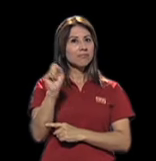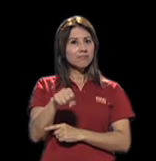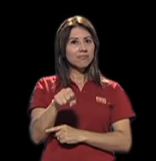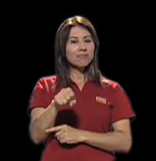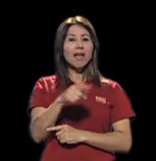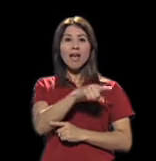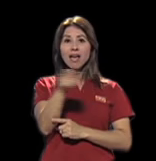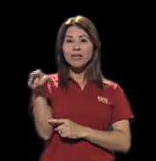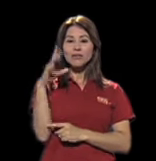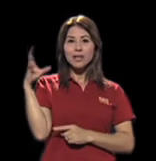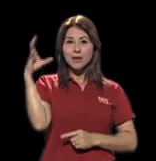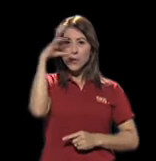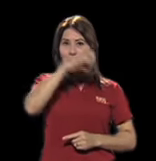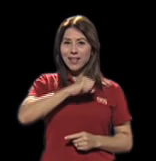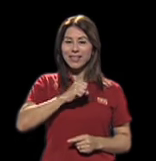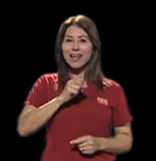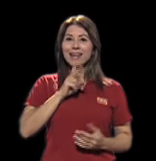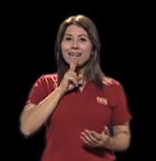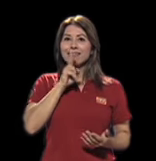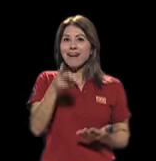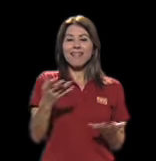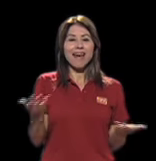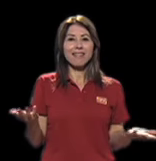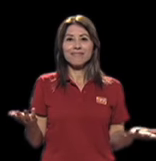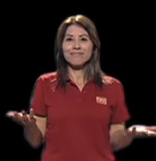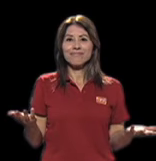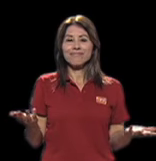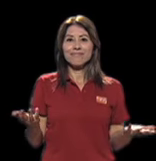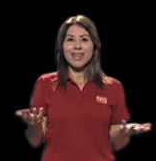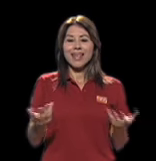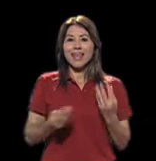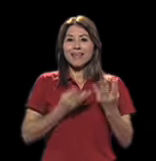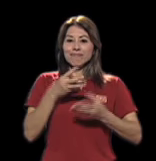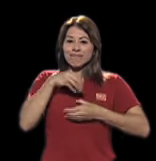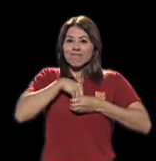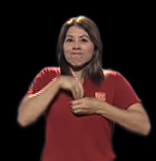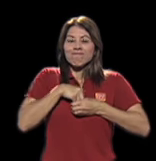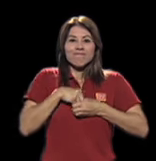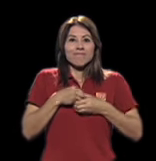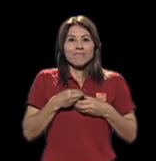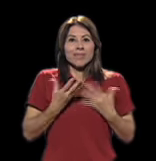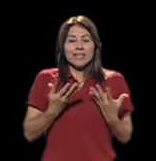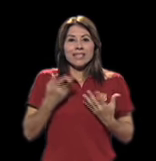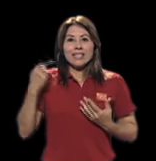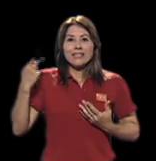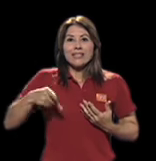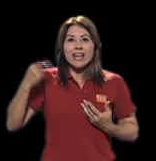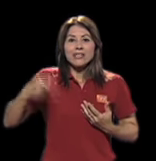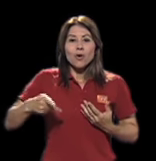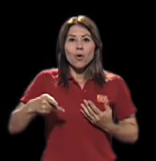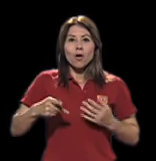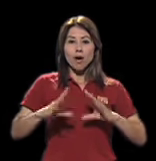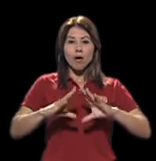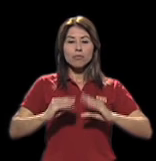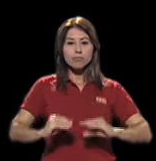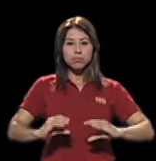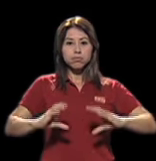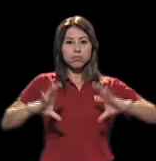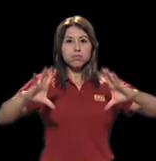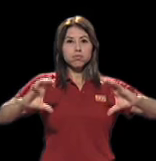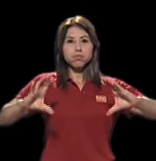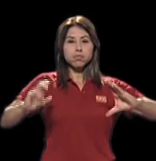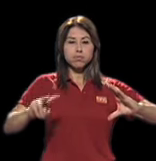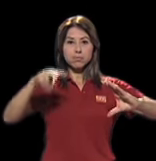Se dieron cuenta de que en realidad los miedos no estaban en el, el riesgo no estaba en el inflable. El